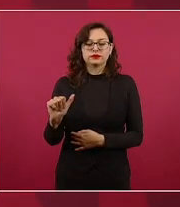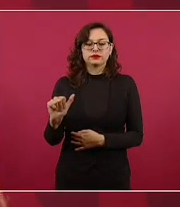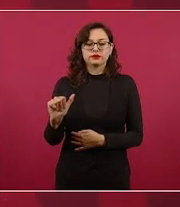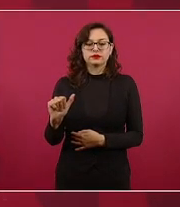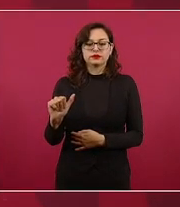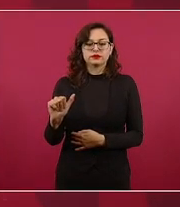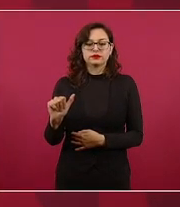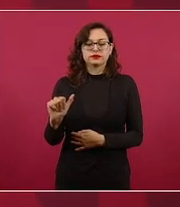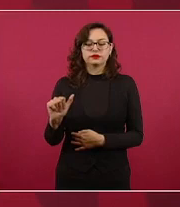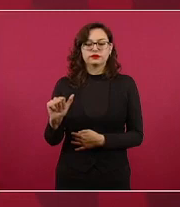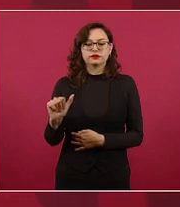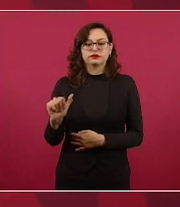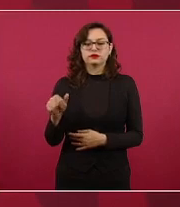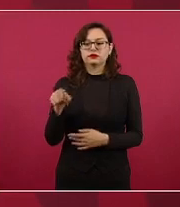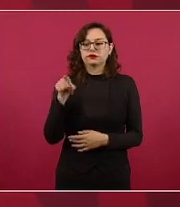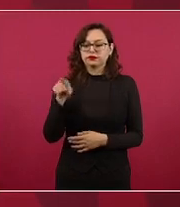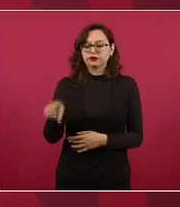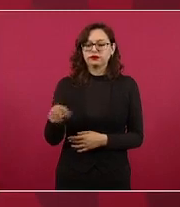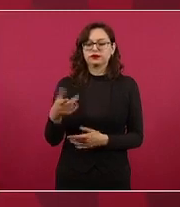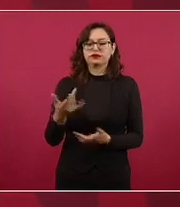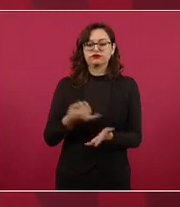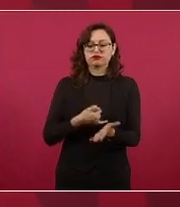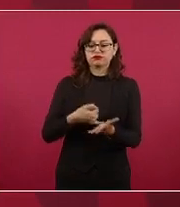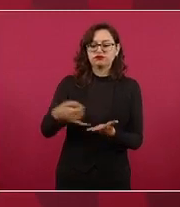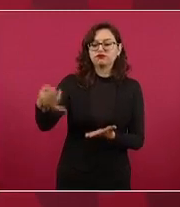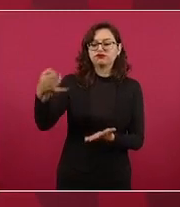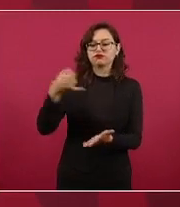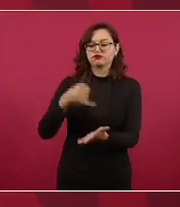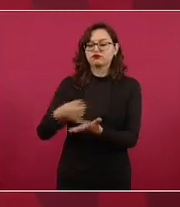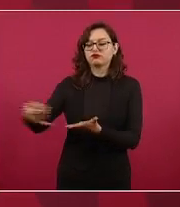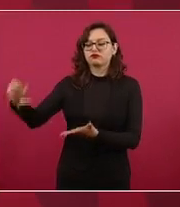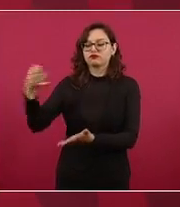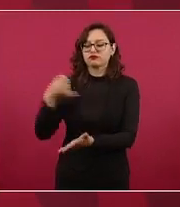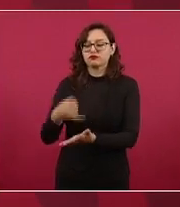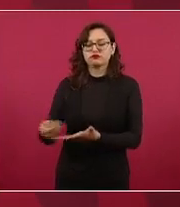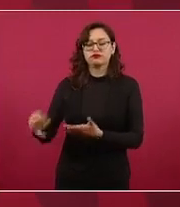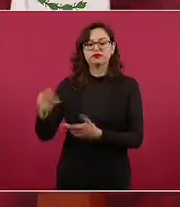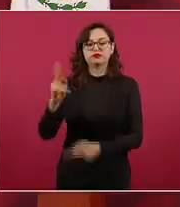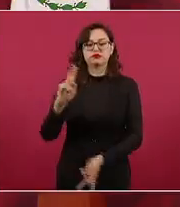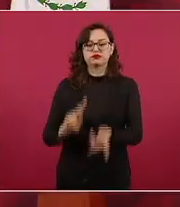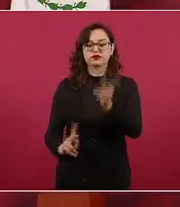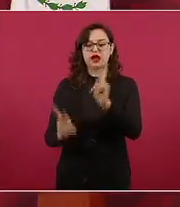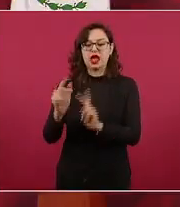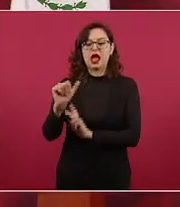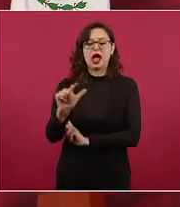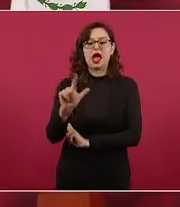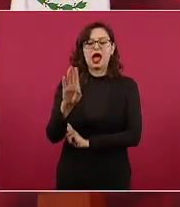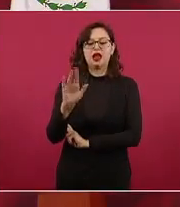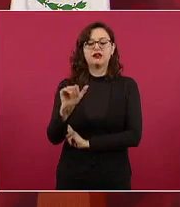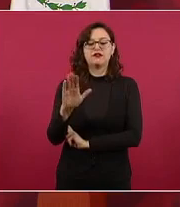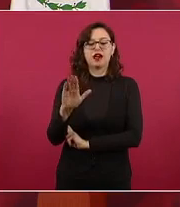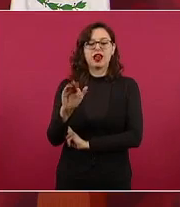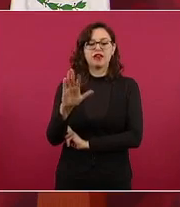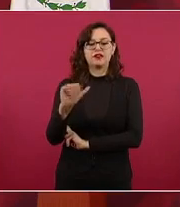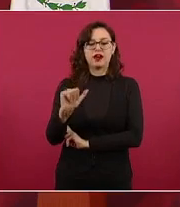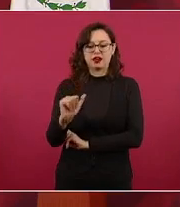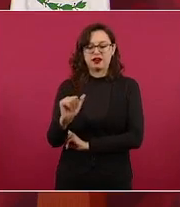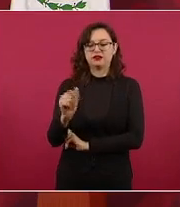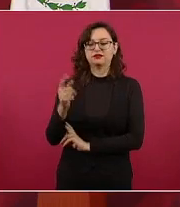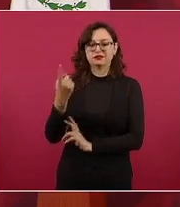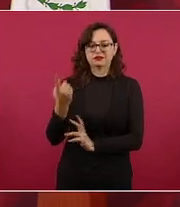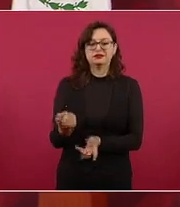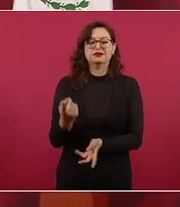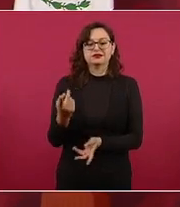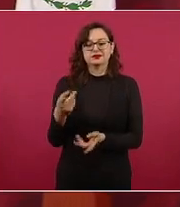en la siembra de la alfalfa para la producción de leche que